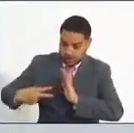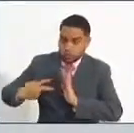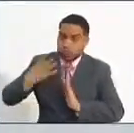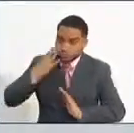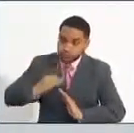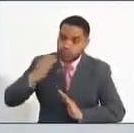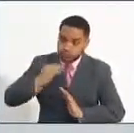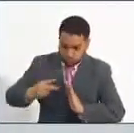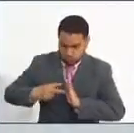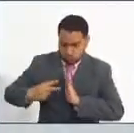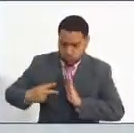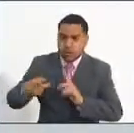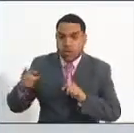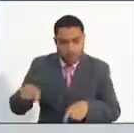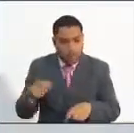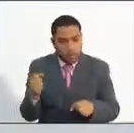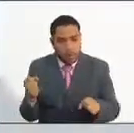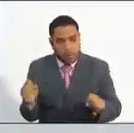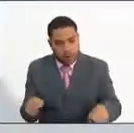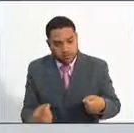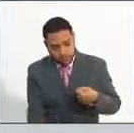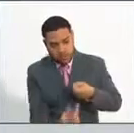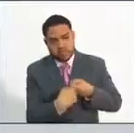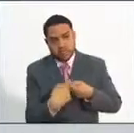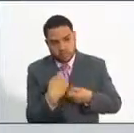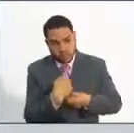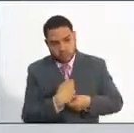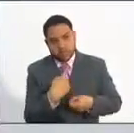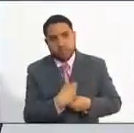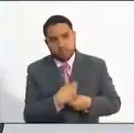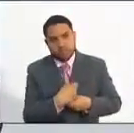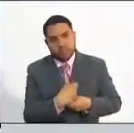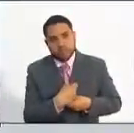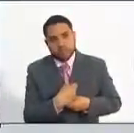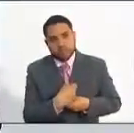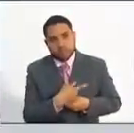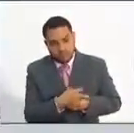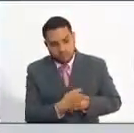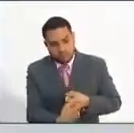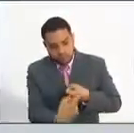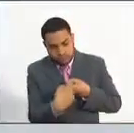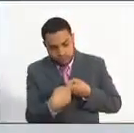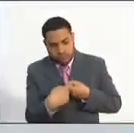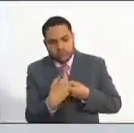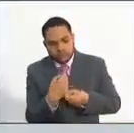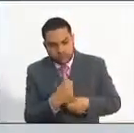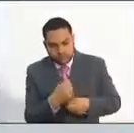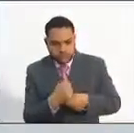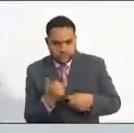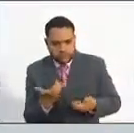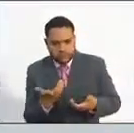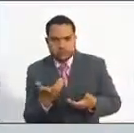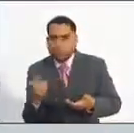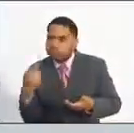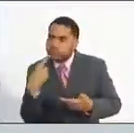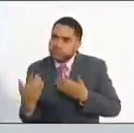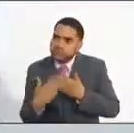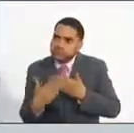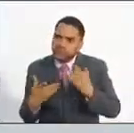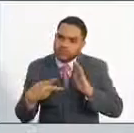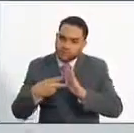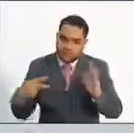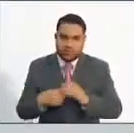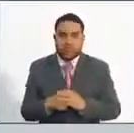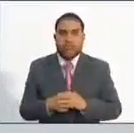en ese nivel técnico, también puede aspirar claramente a empleos en los cuales se exija ese tipo requisitos. Y finalmente,